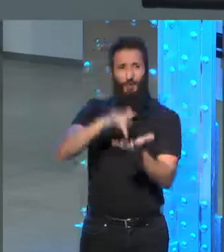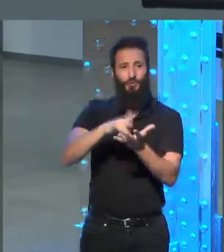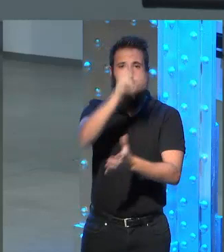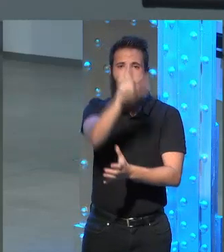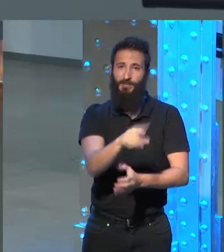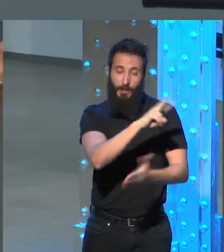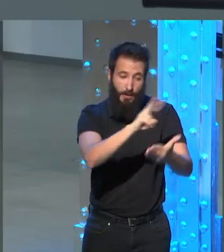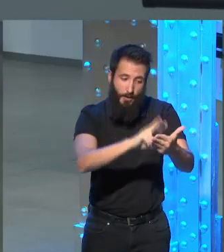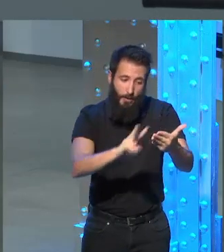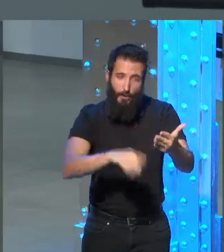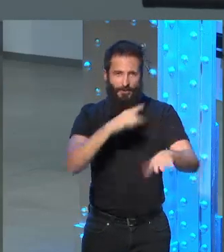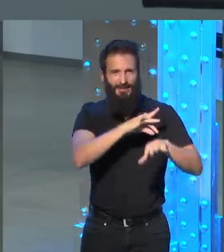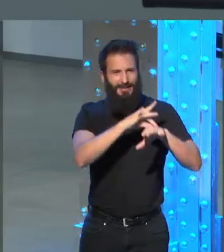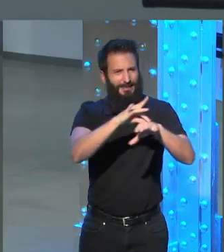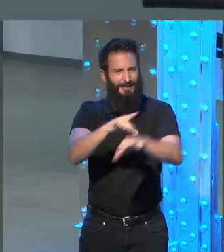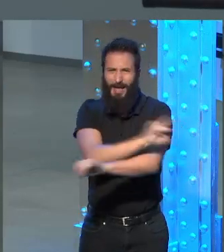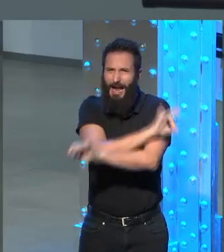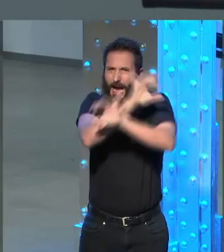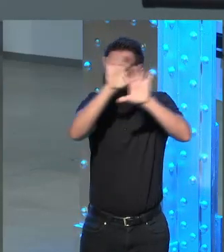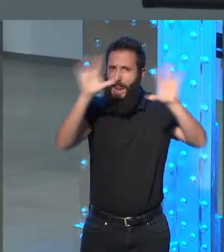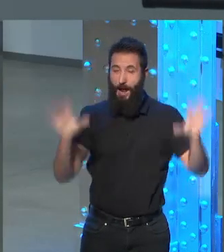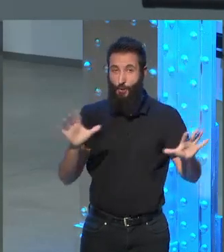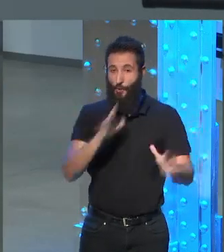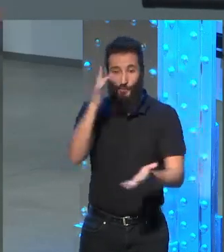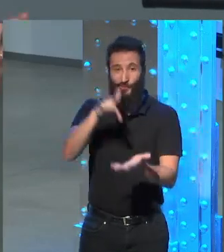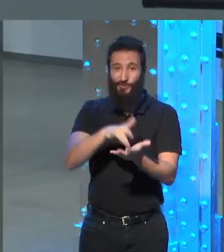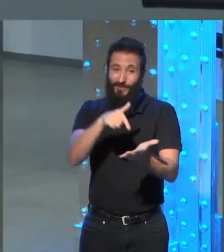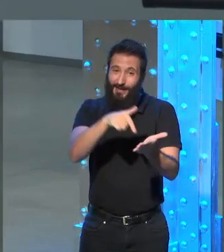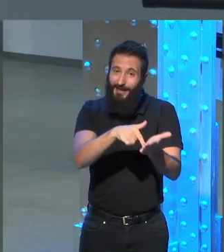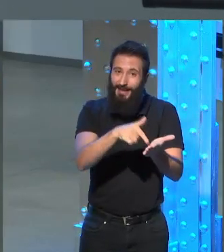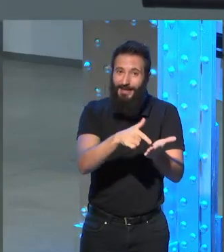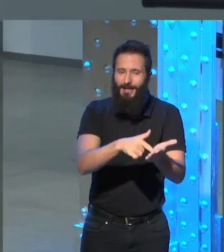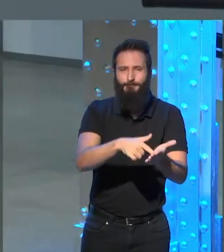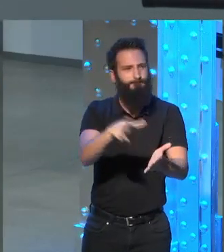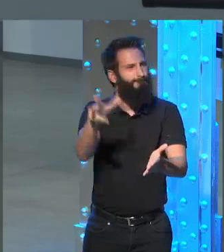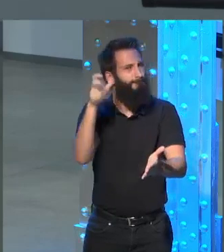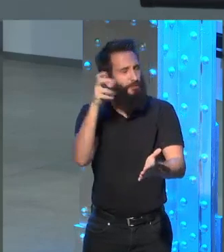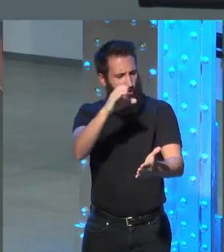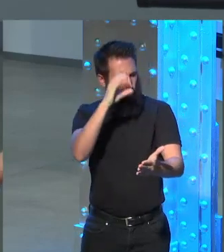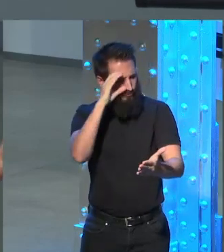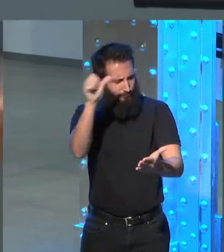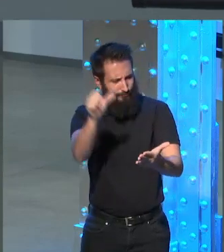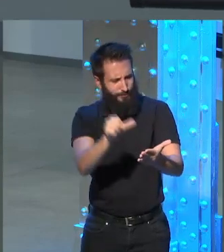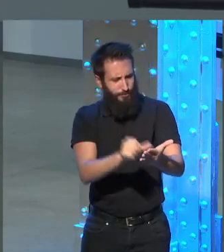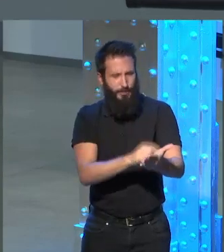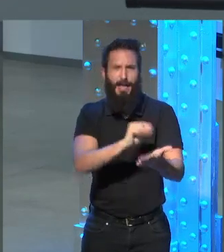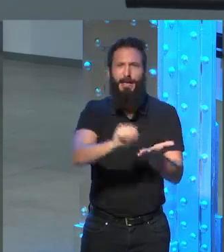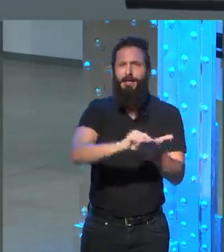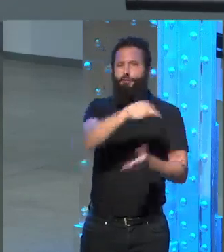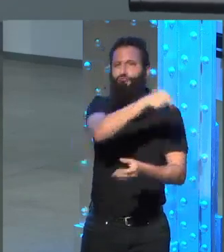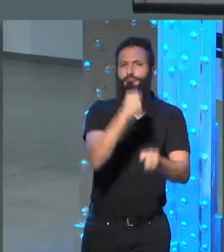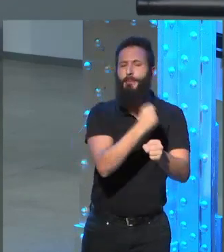con muchísima transparencia, en la cual oímos a un escritor hablar de cómo trabaja,